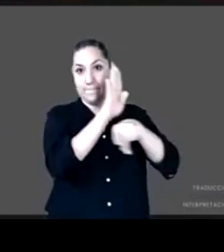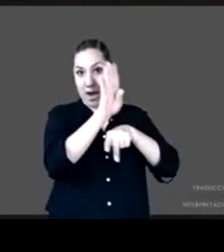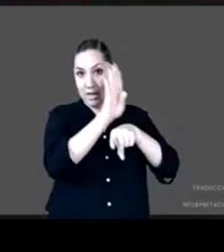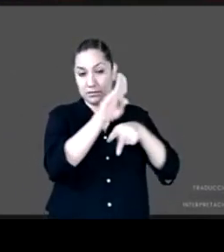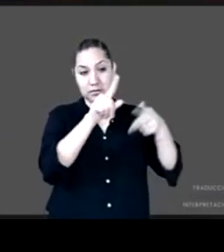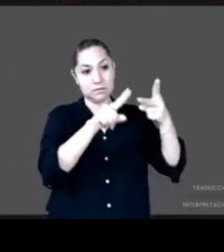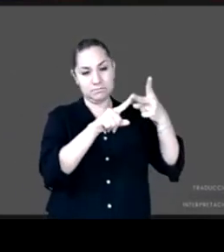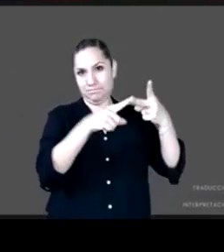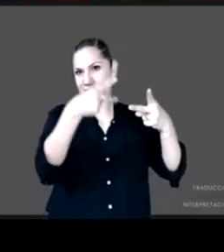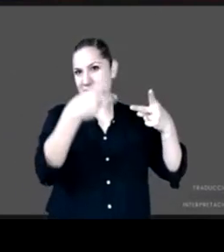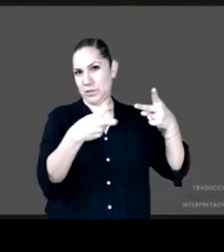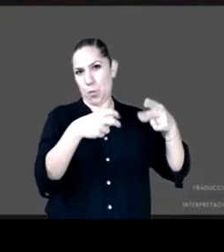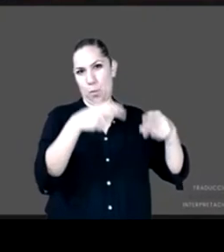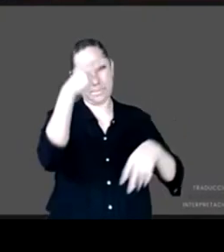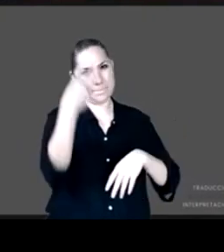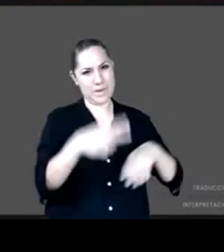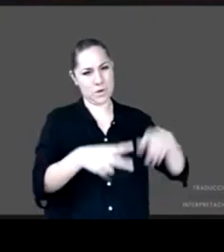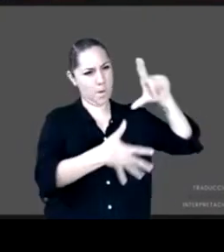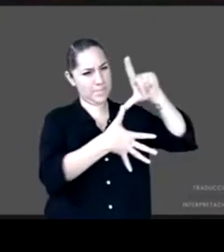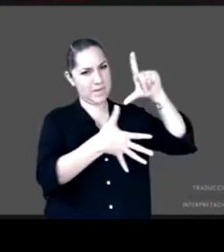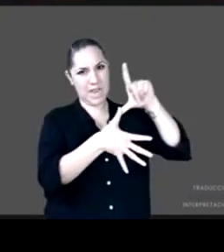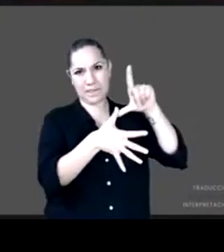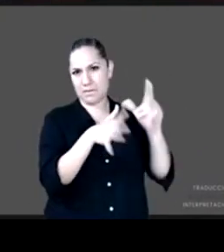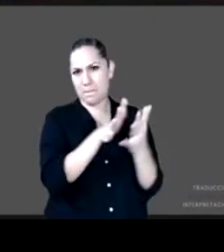después de Brasil tiene ahora la palabra